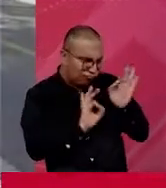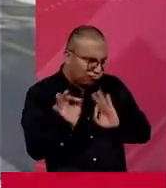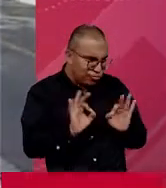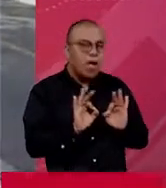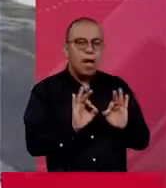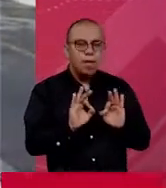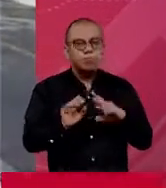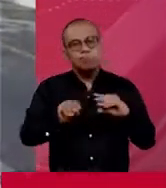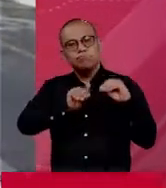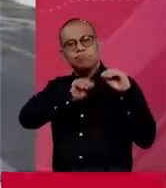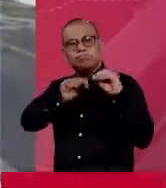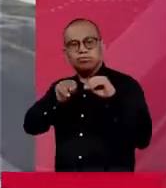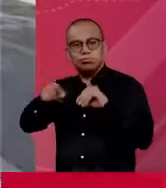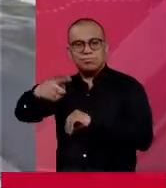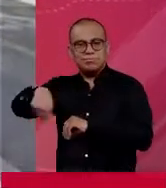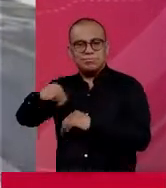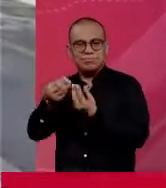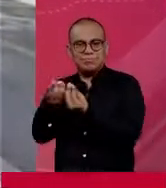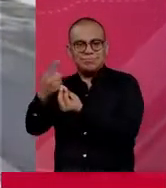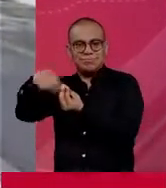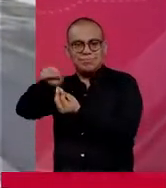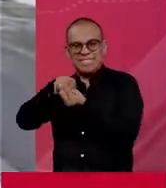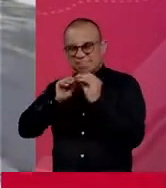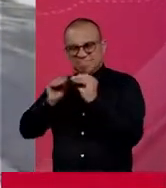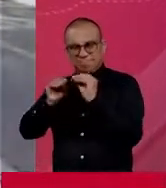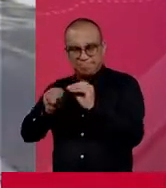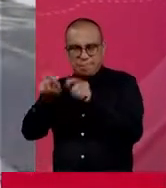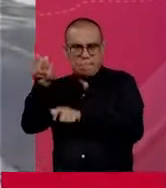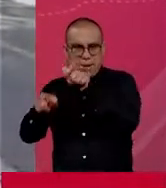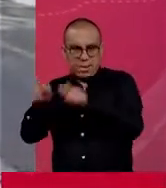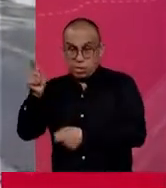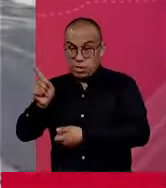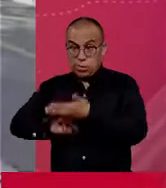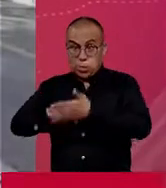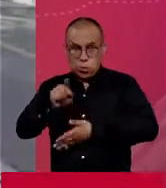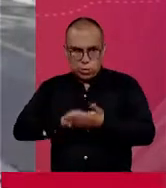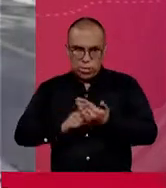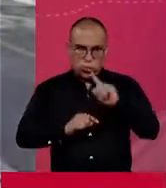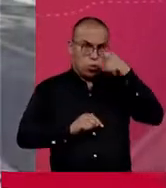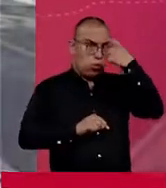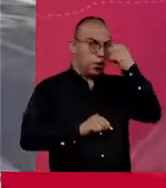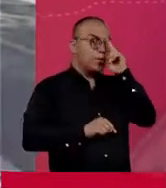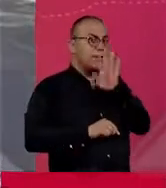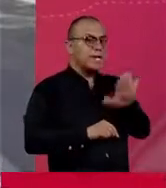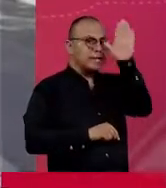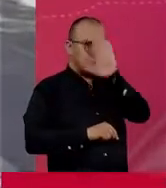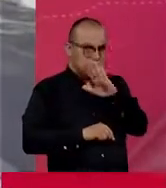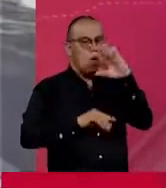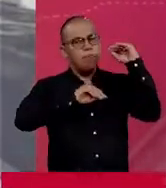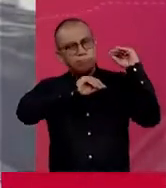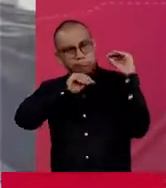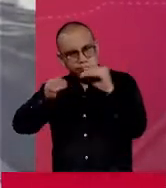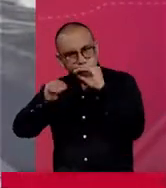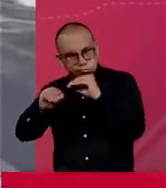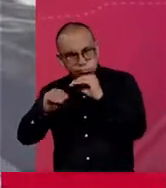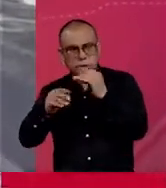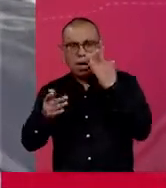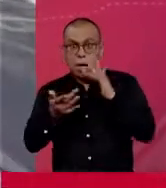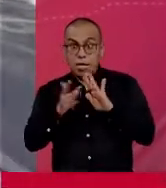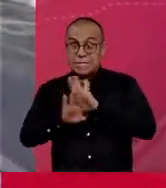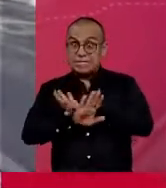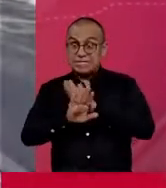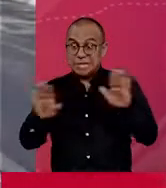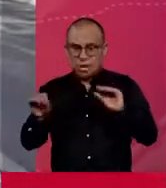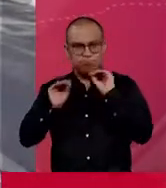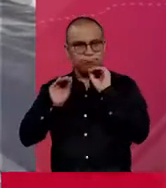capacitación del personal que hay en el hospital. El contrato que tiene el proveedor con el gobierno nacional incluye esa capacitación. Solo después de